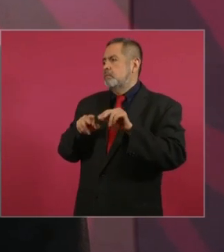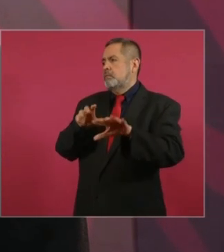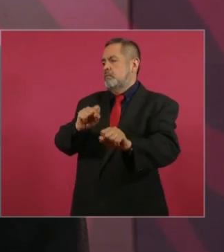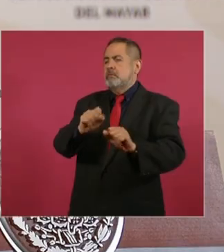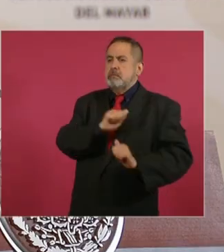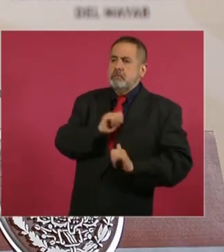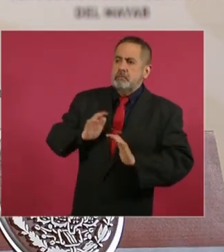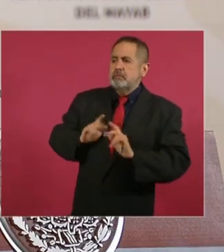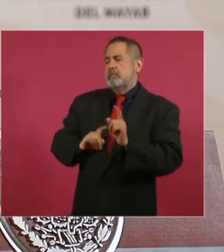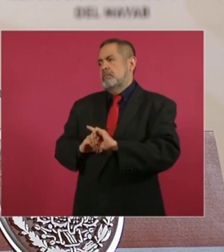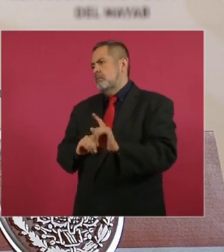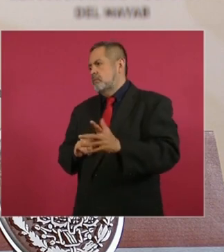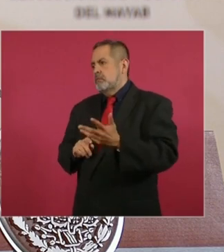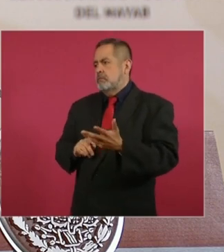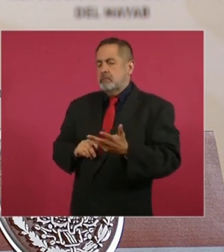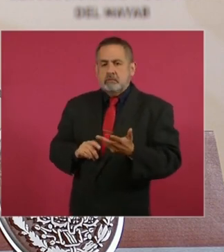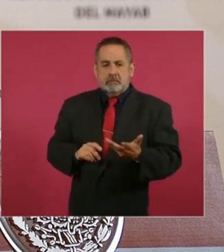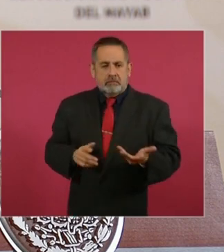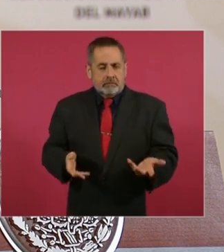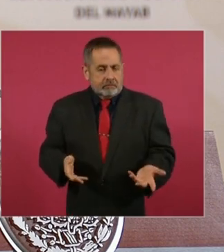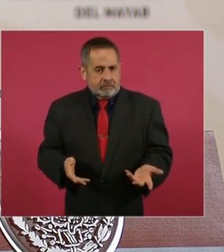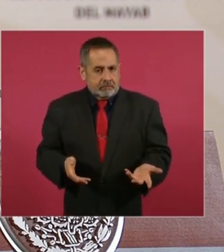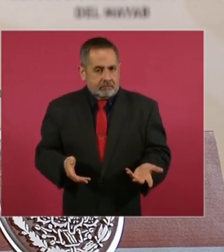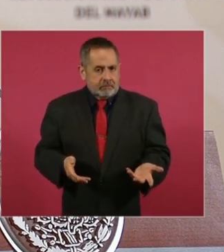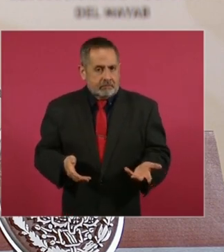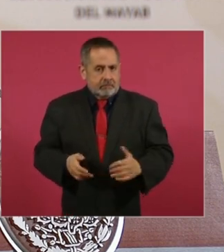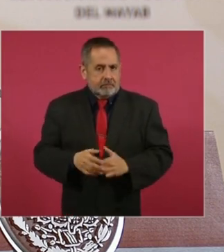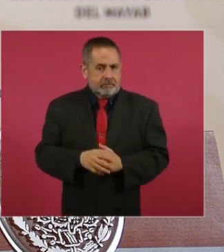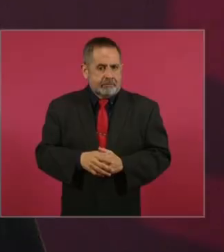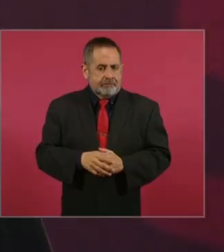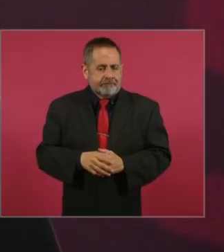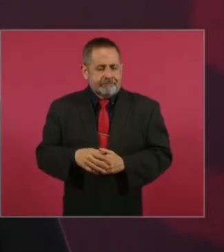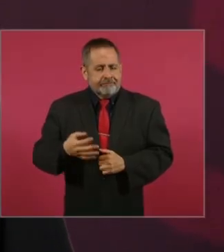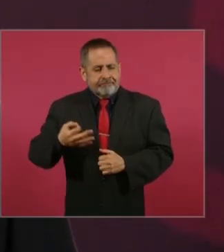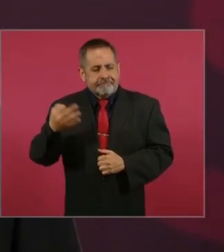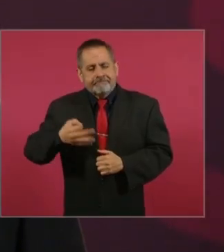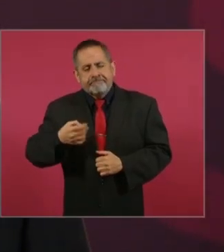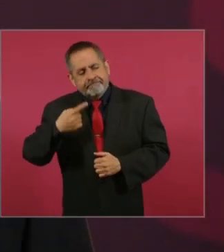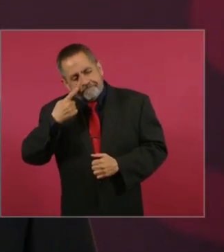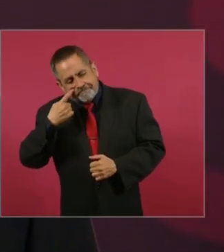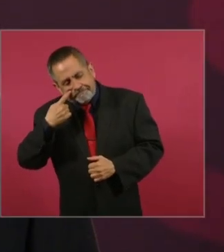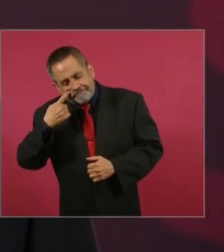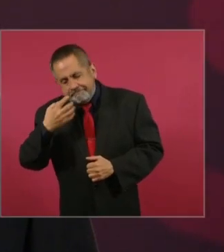Y ahora, como ya veíamos venir esto,